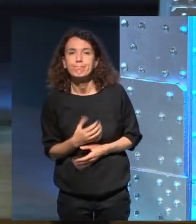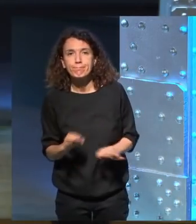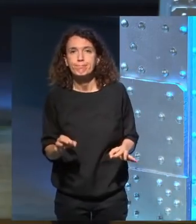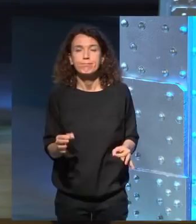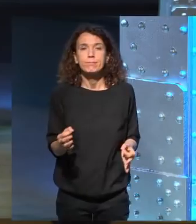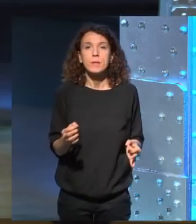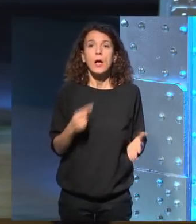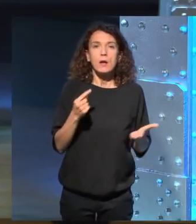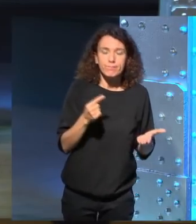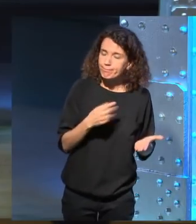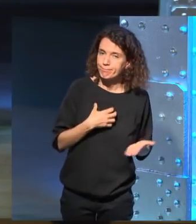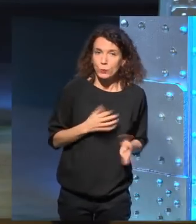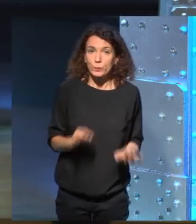sale